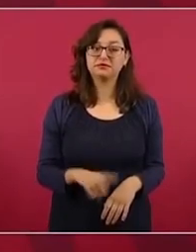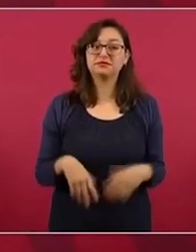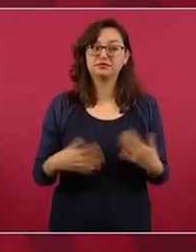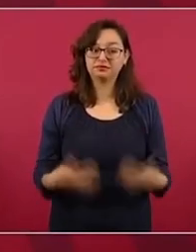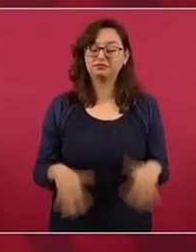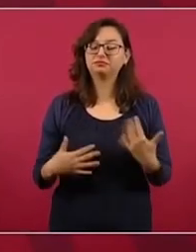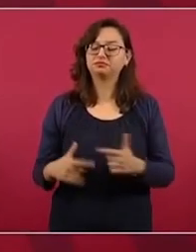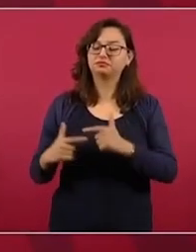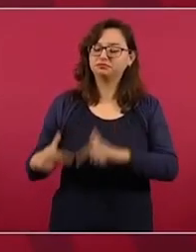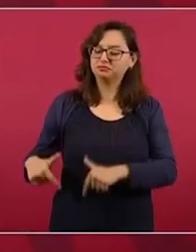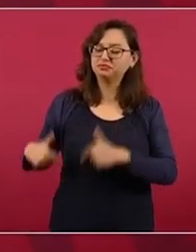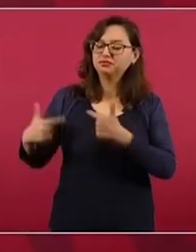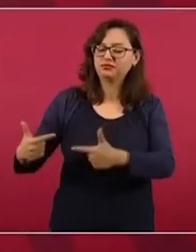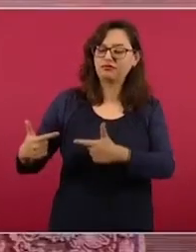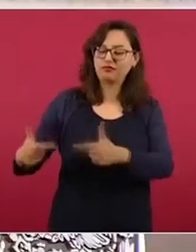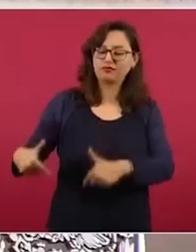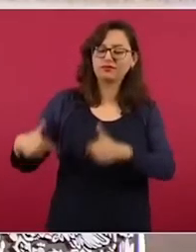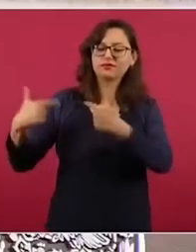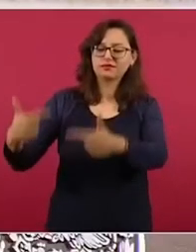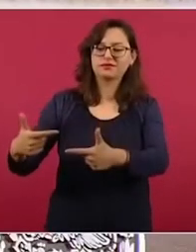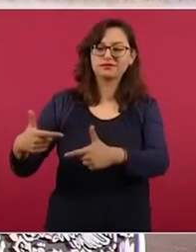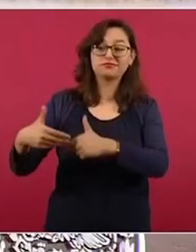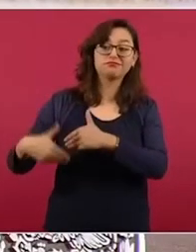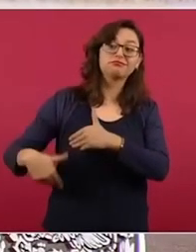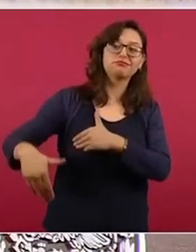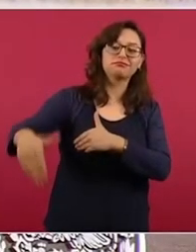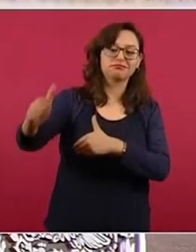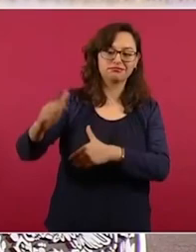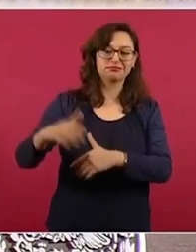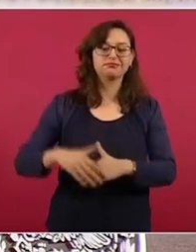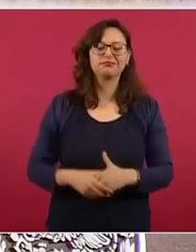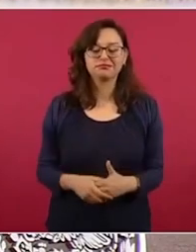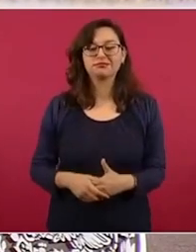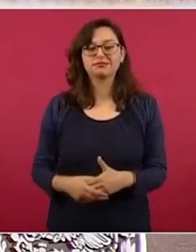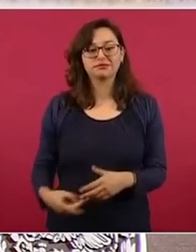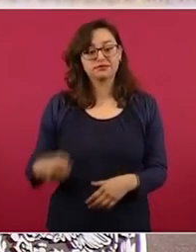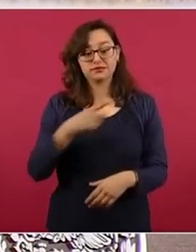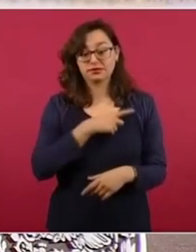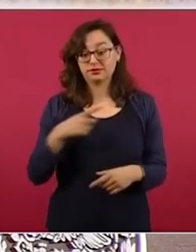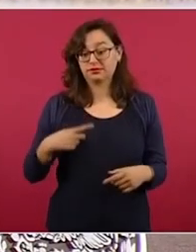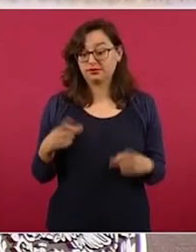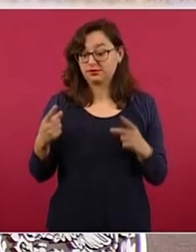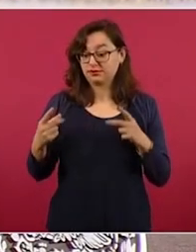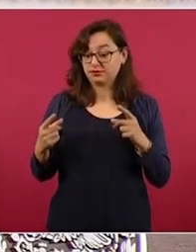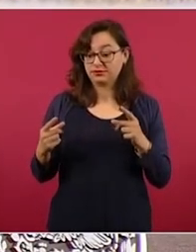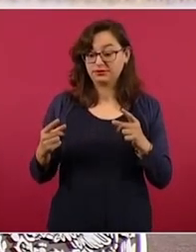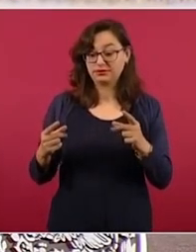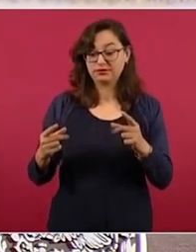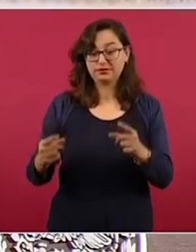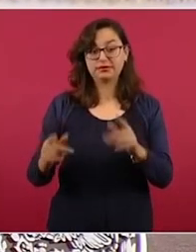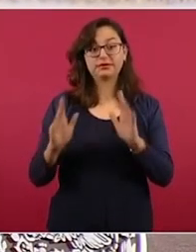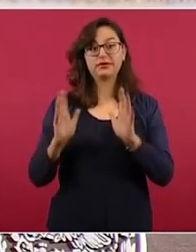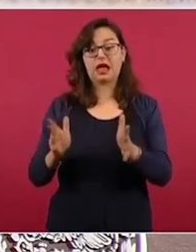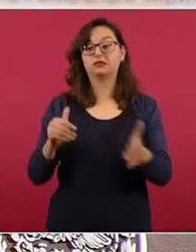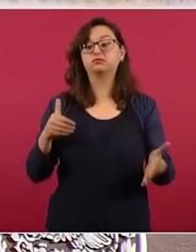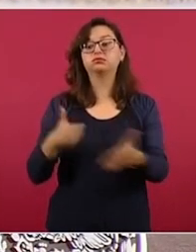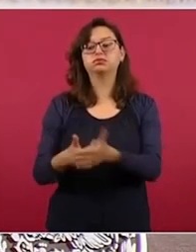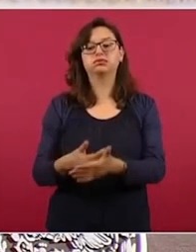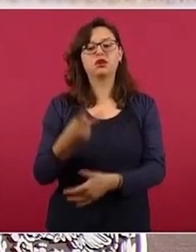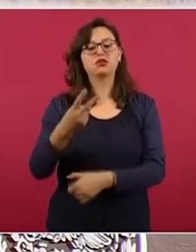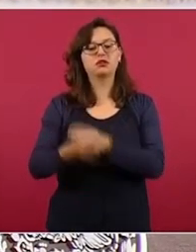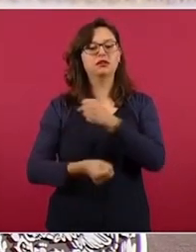legado para la nueva generación. Y tenemos que apurarnos, porque ya nos quedan dos años.